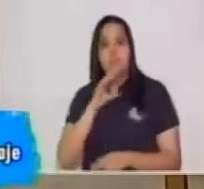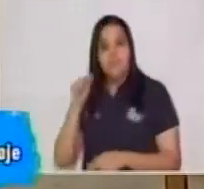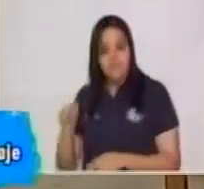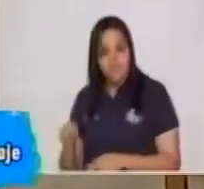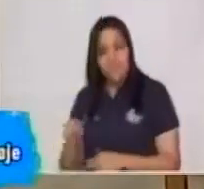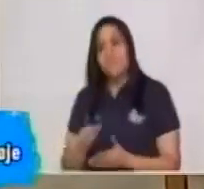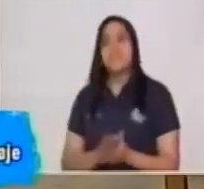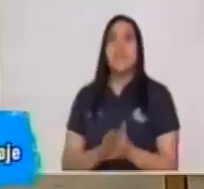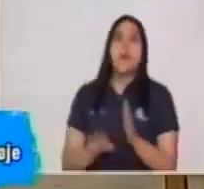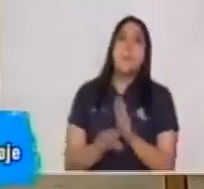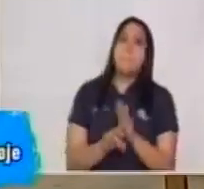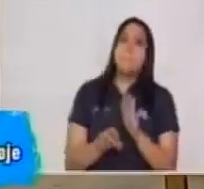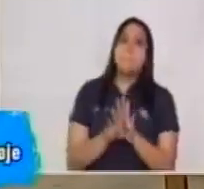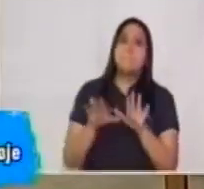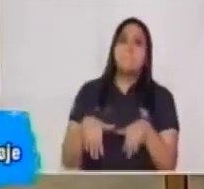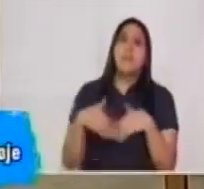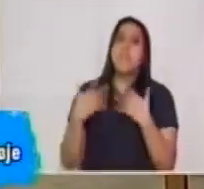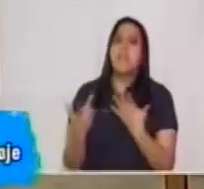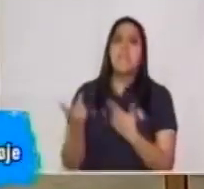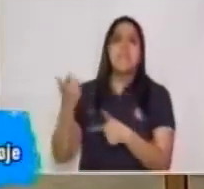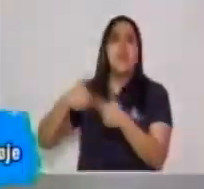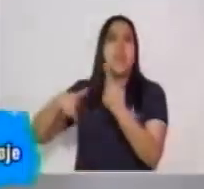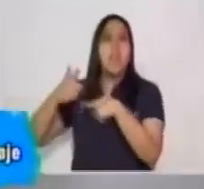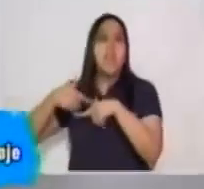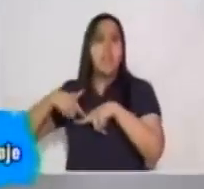preguntémonos, ¿para qué sirve el lenguaje?